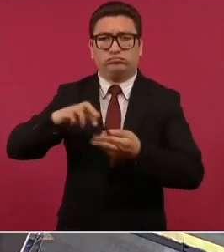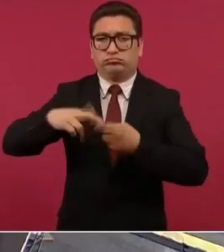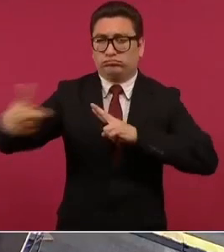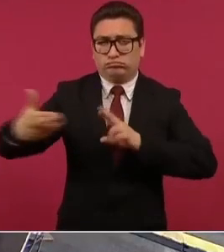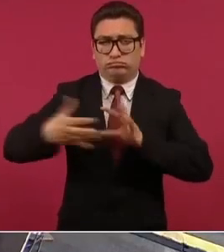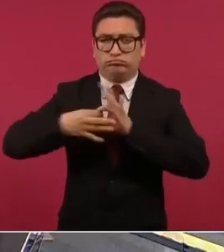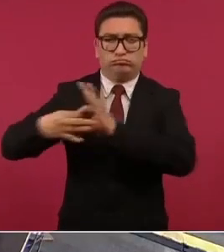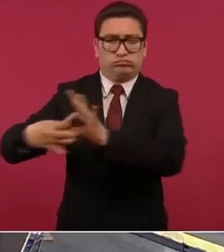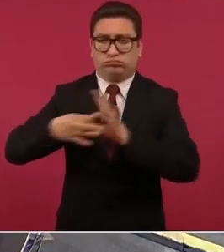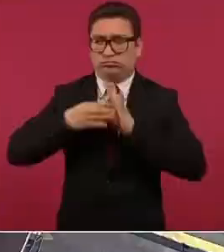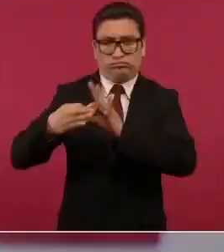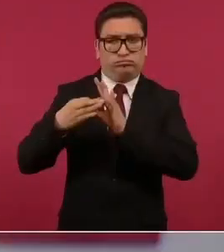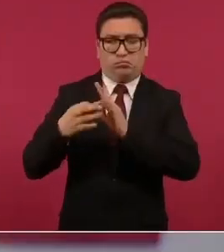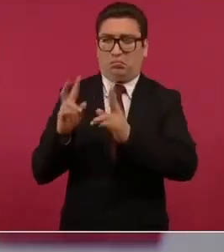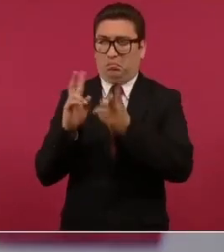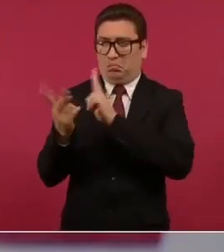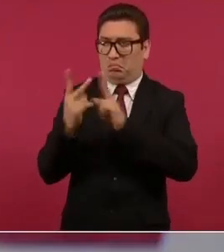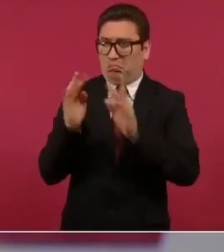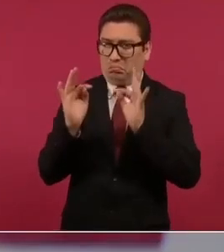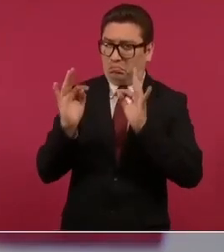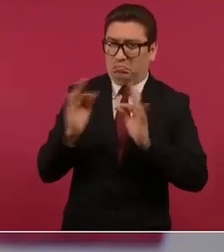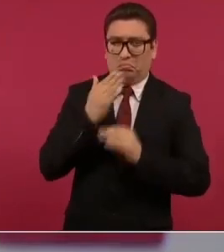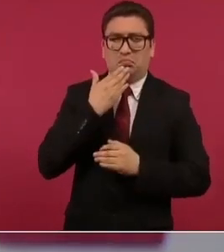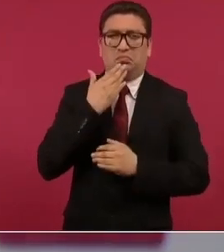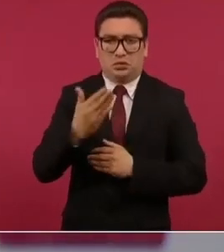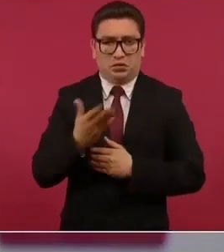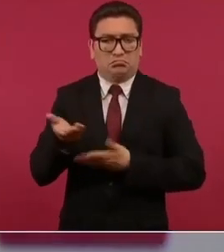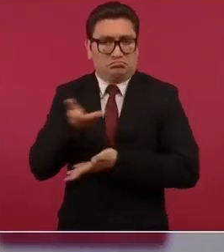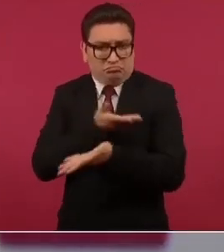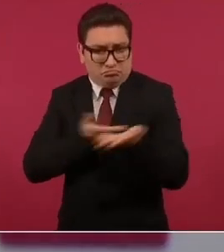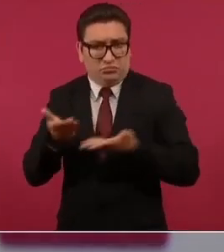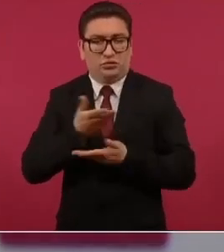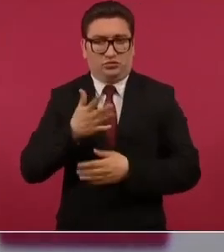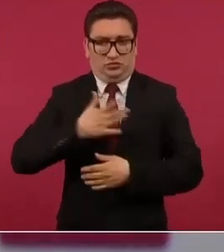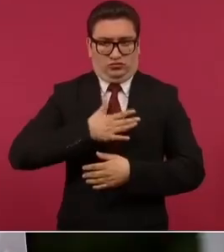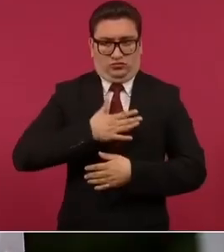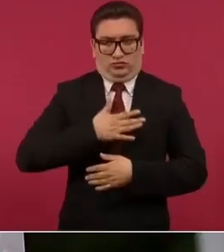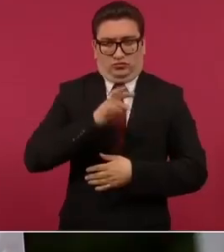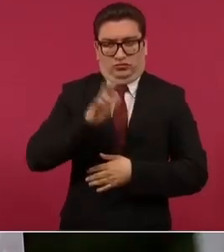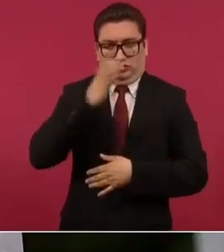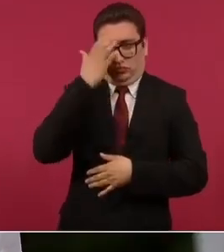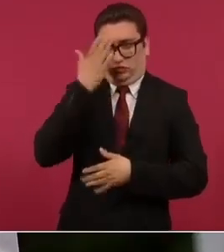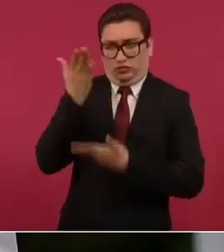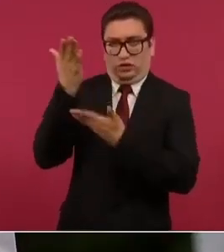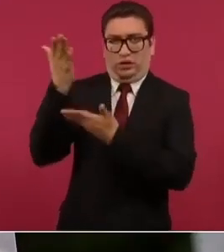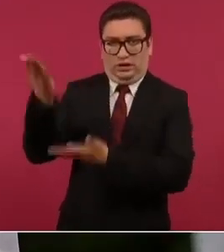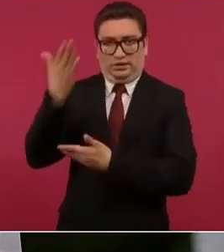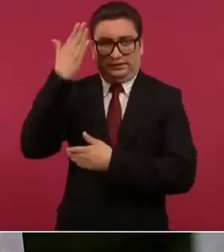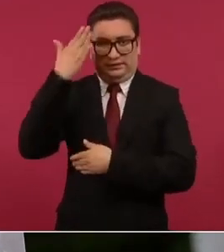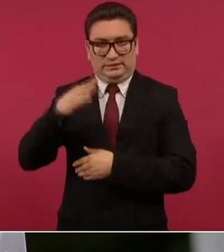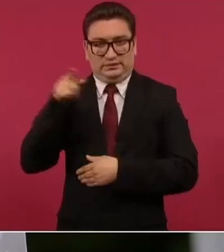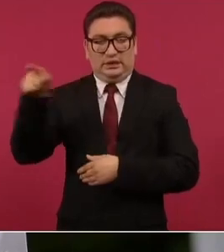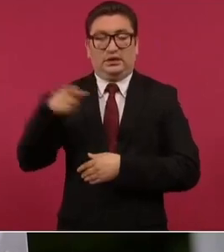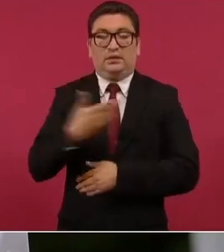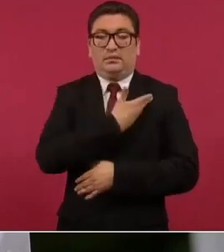cooperación y buena vecindad reconozco como estadista al presidente Biden